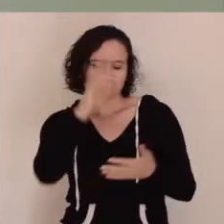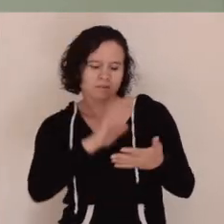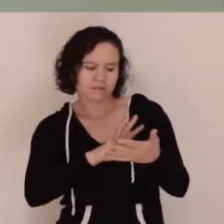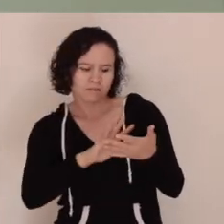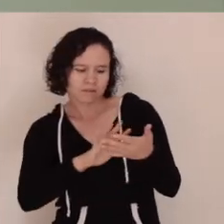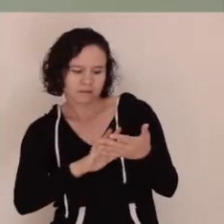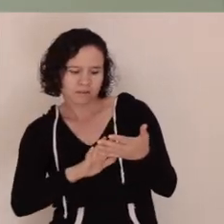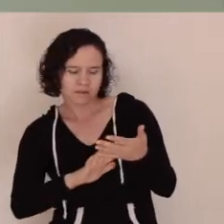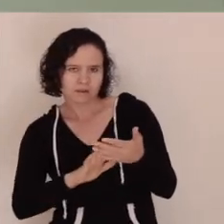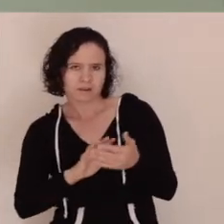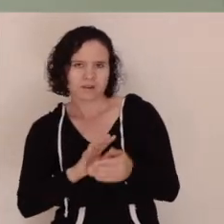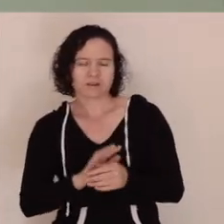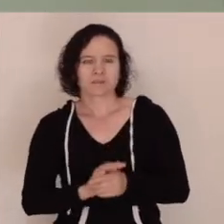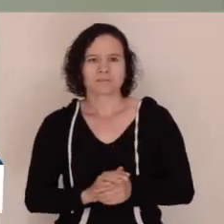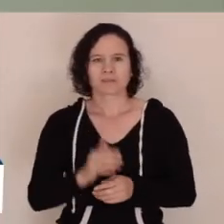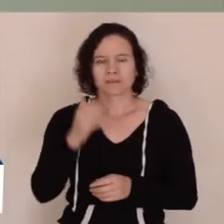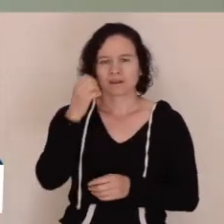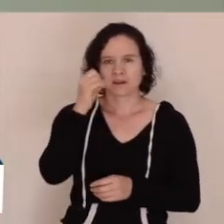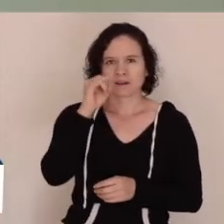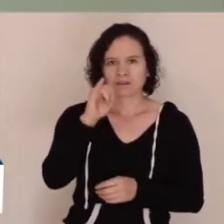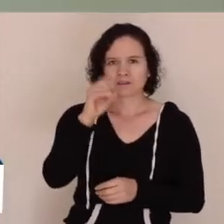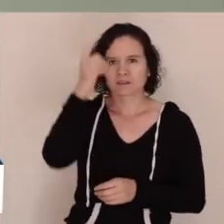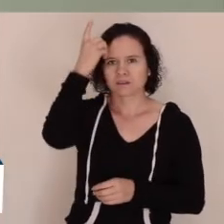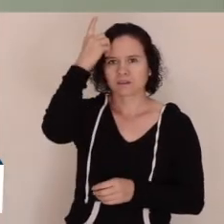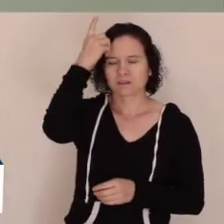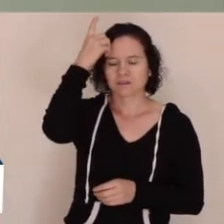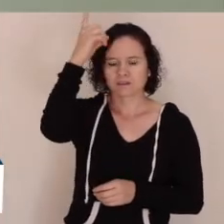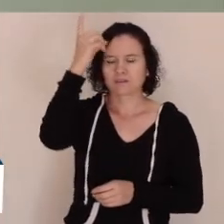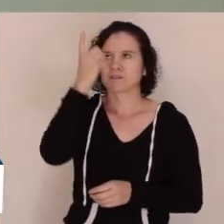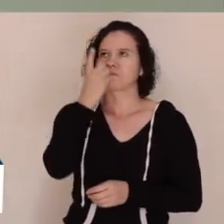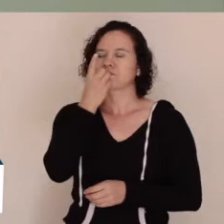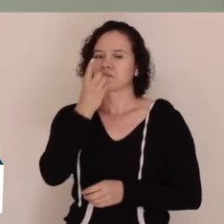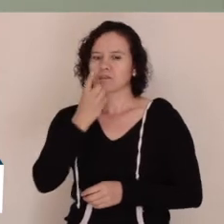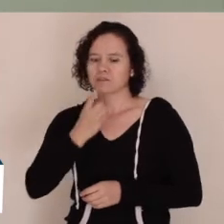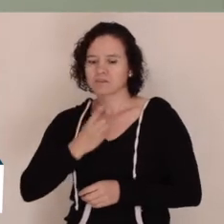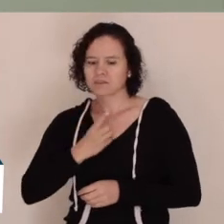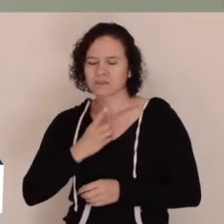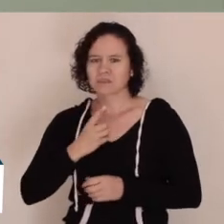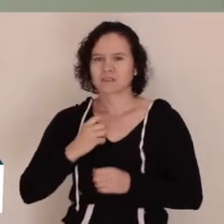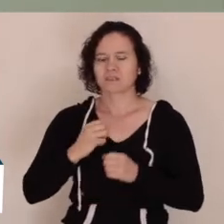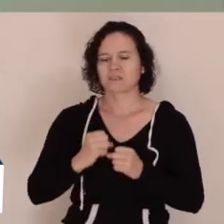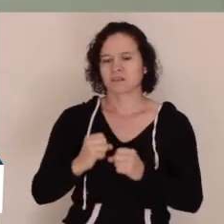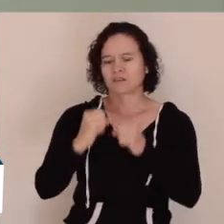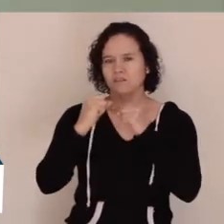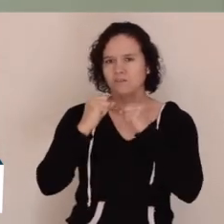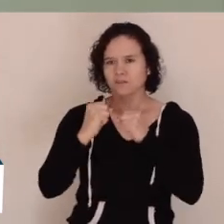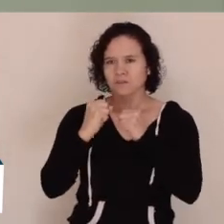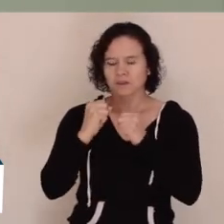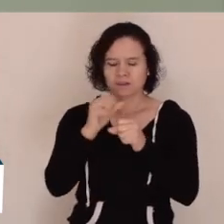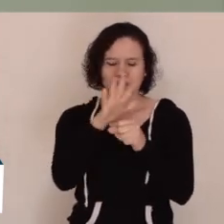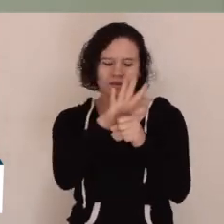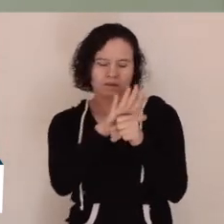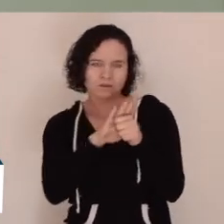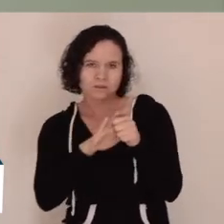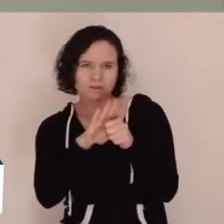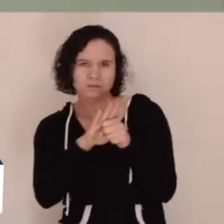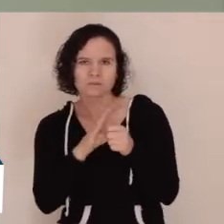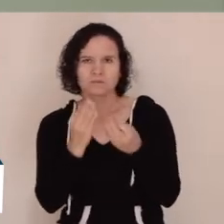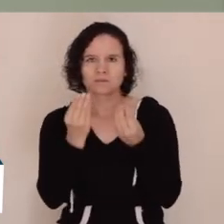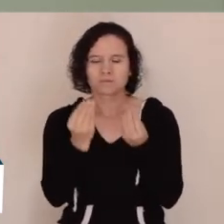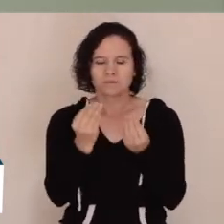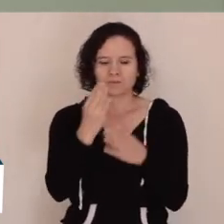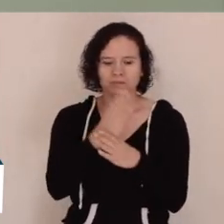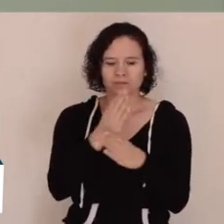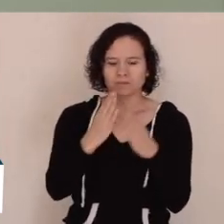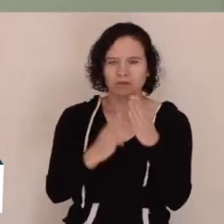palabra de Dios, de manera que Dios nos vaya hablando, enseñando, fortaleciendo, consolando en tantas